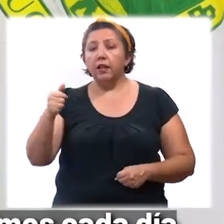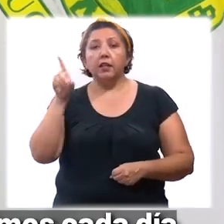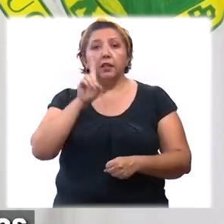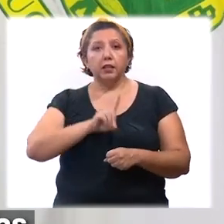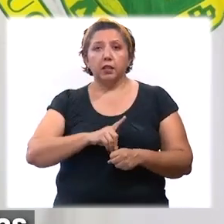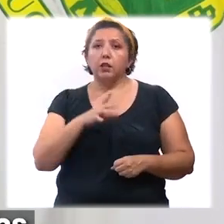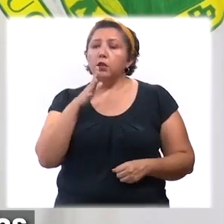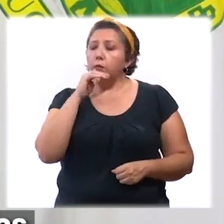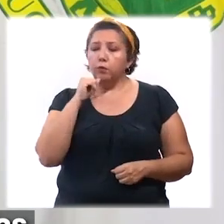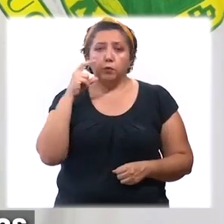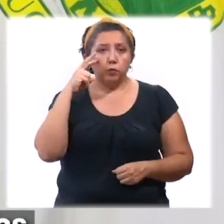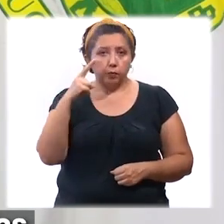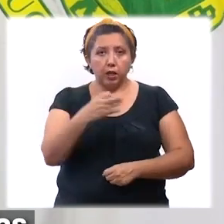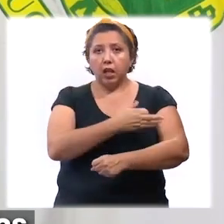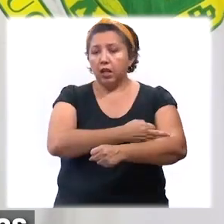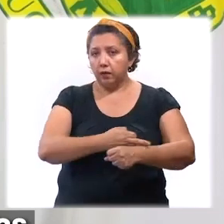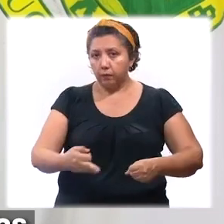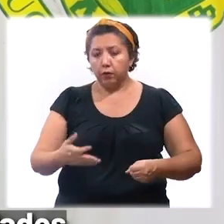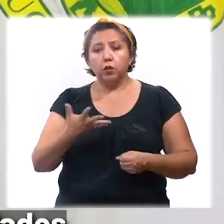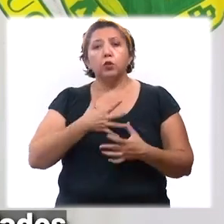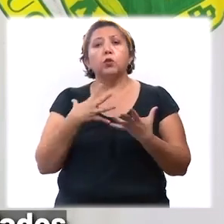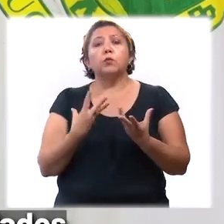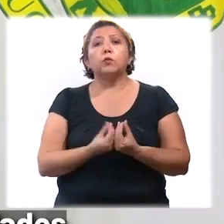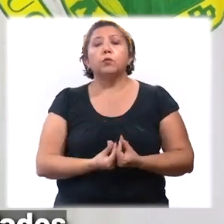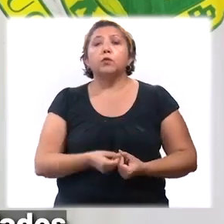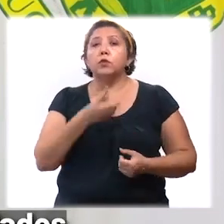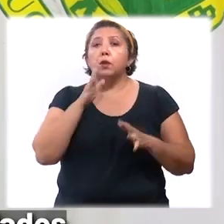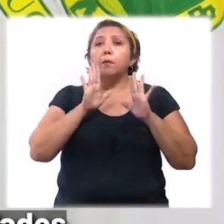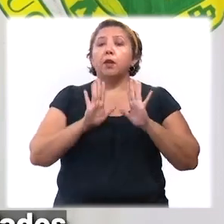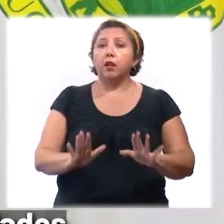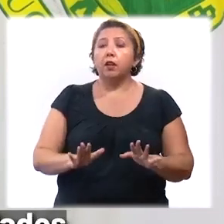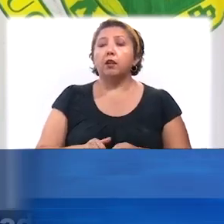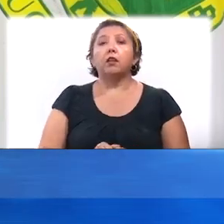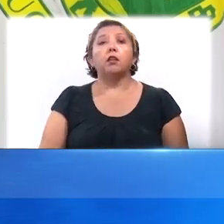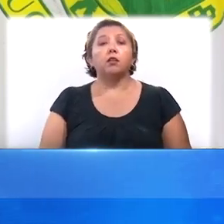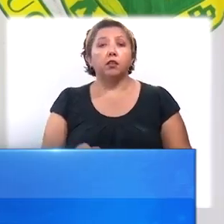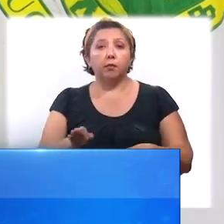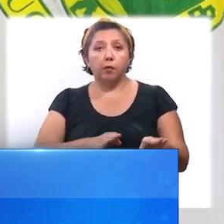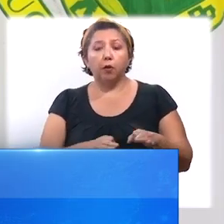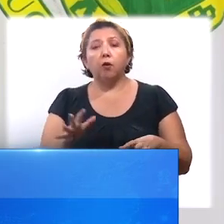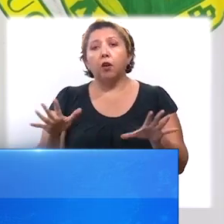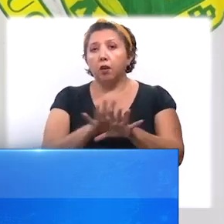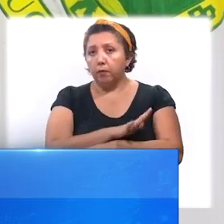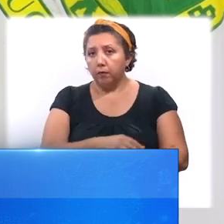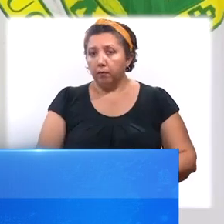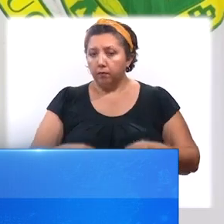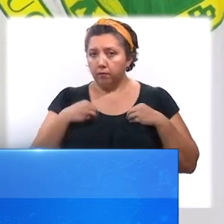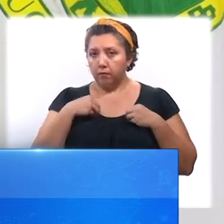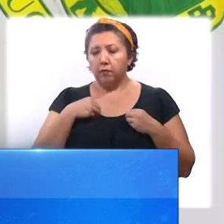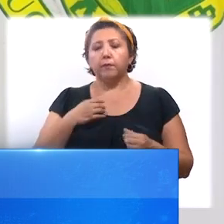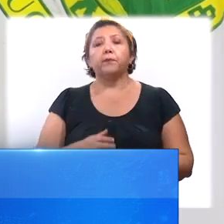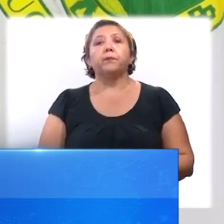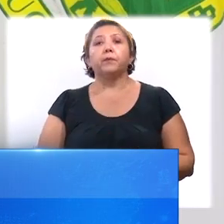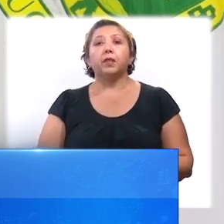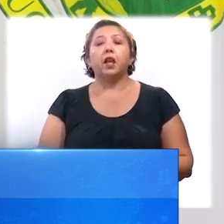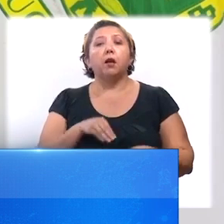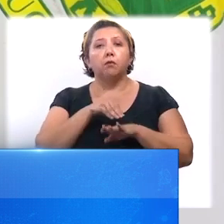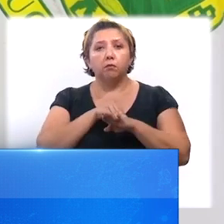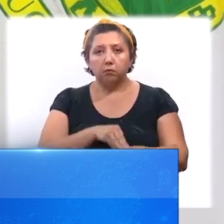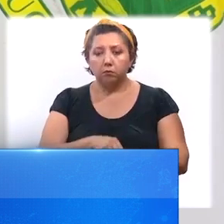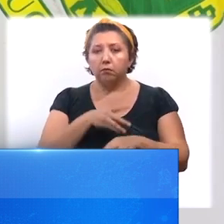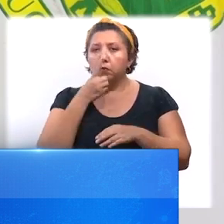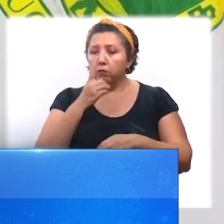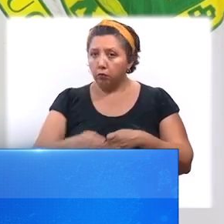cada día que no pudimos ver a nuestras familias, que tuvimos que parar nuestras actividades o cambiar nuestras rutinas haya sido en vano.